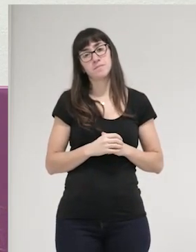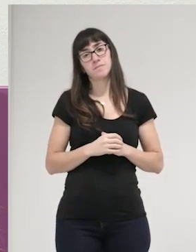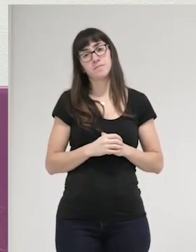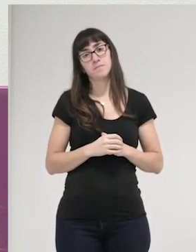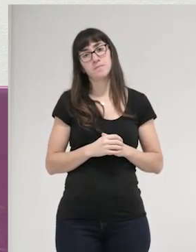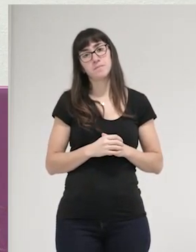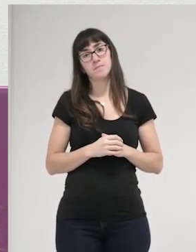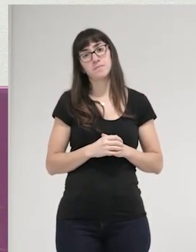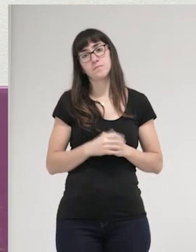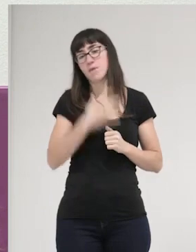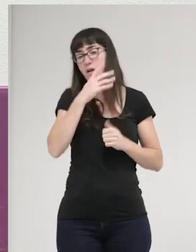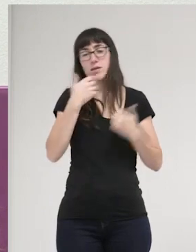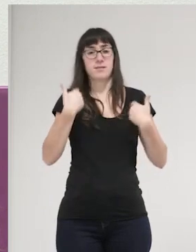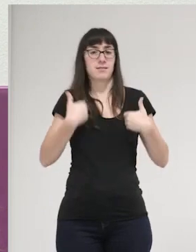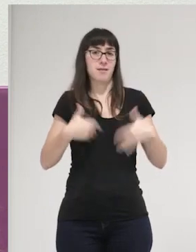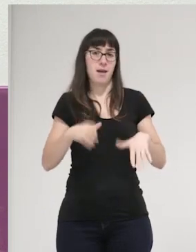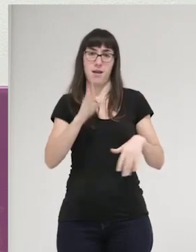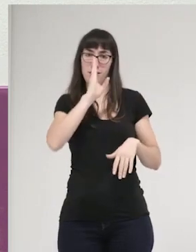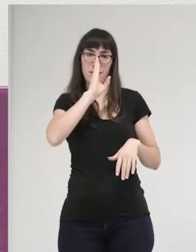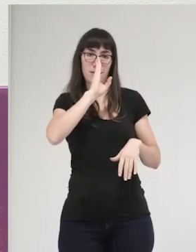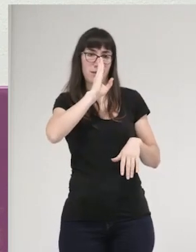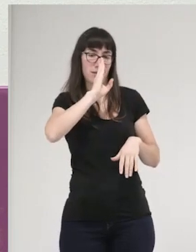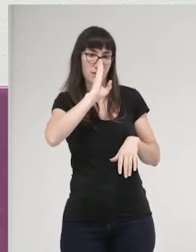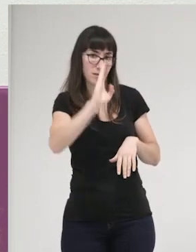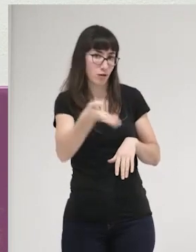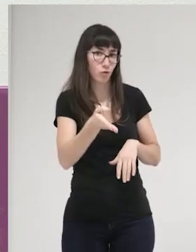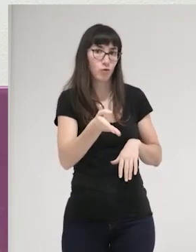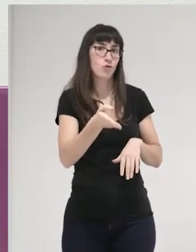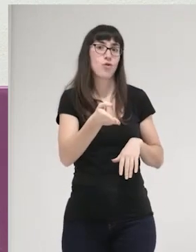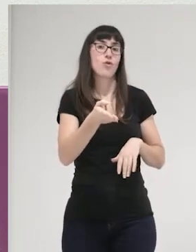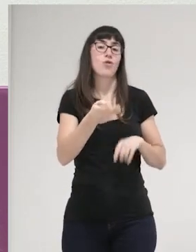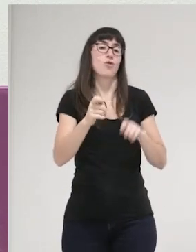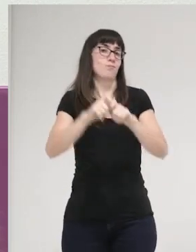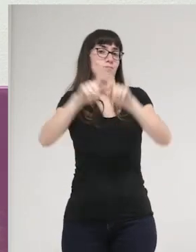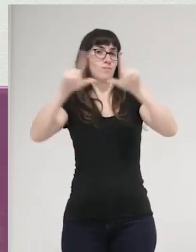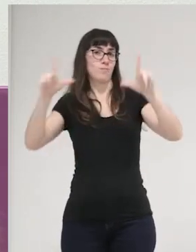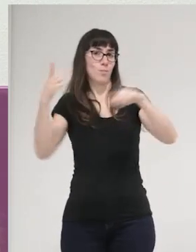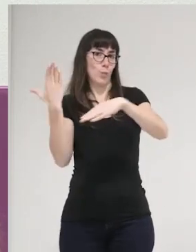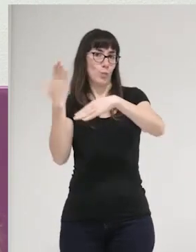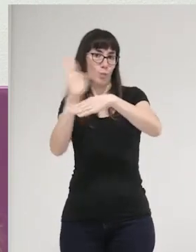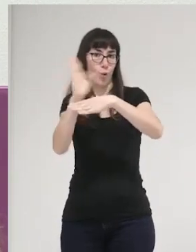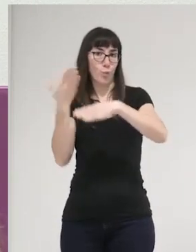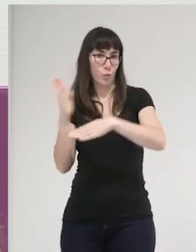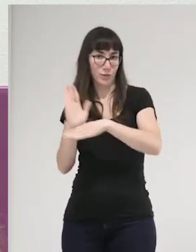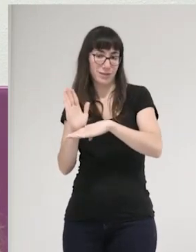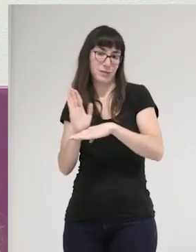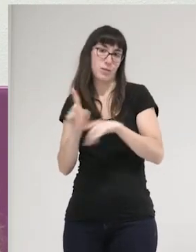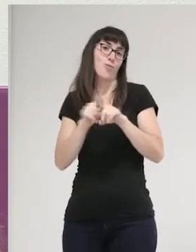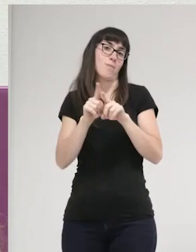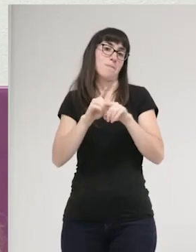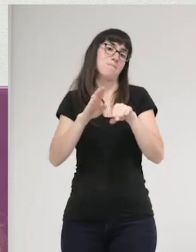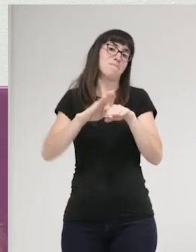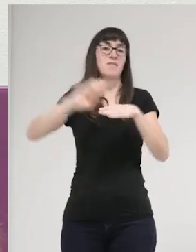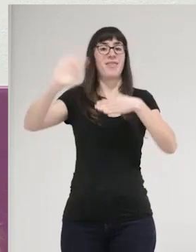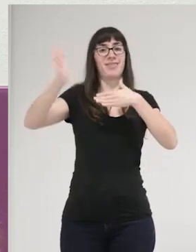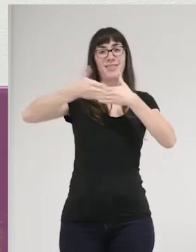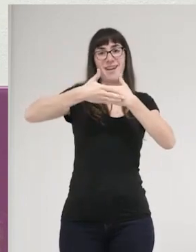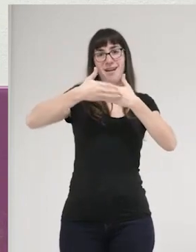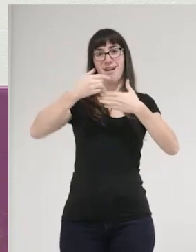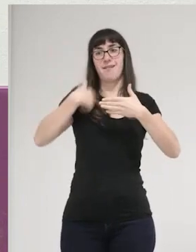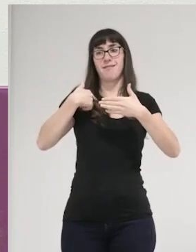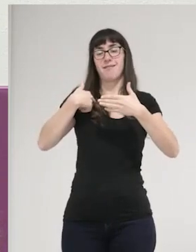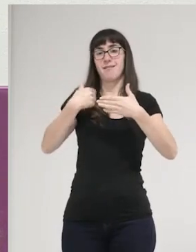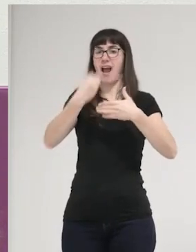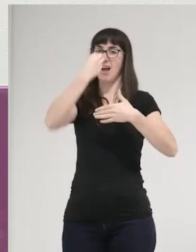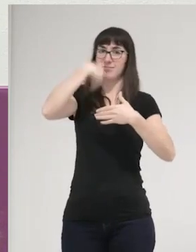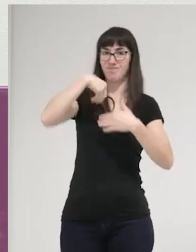Os voy a pasar ya directamente a las propuestas, porque me parece que, ya para cerrar, me parece que no me las quiero saltar